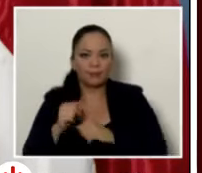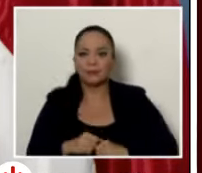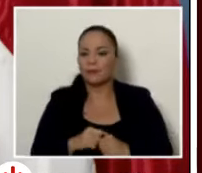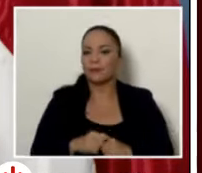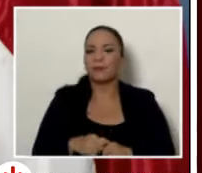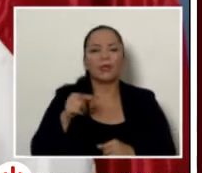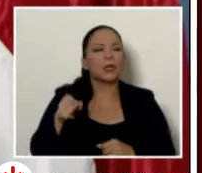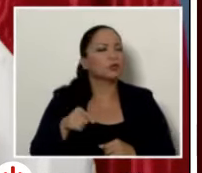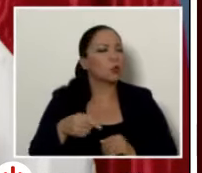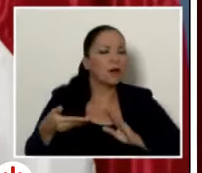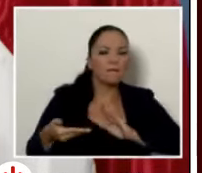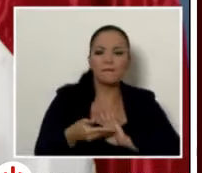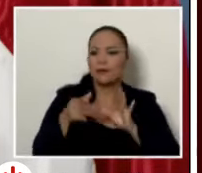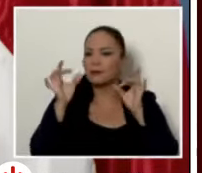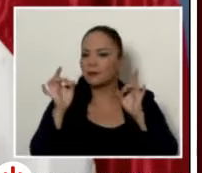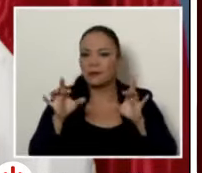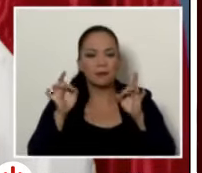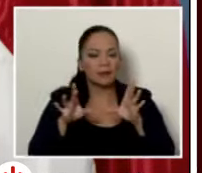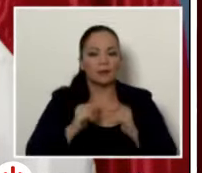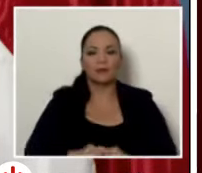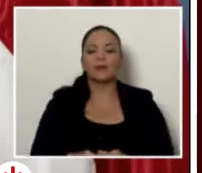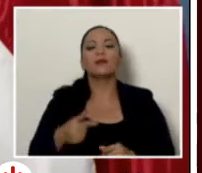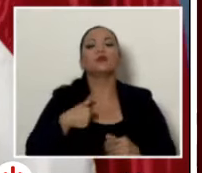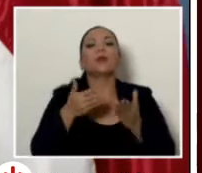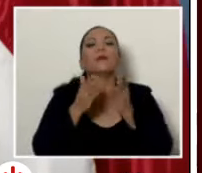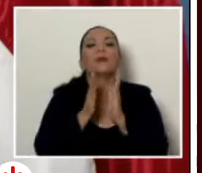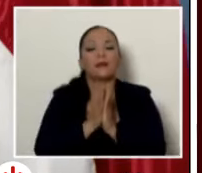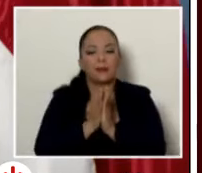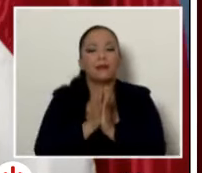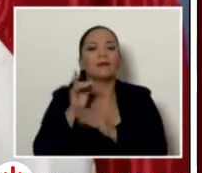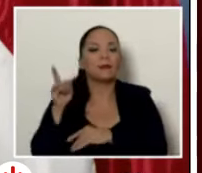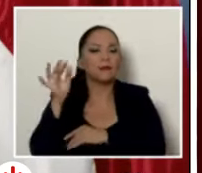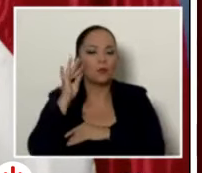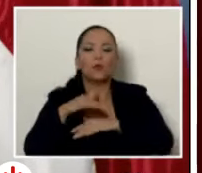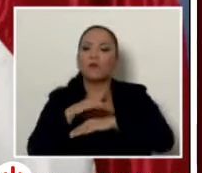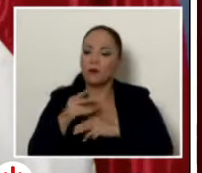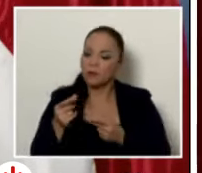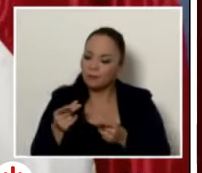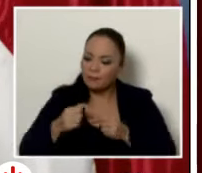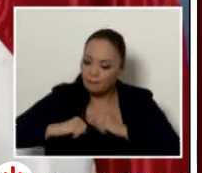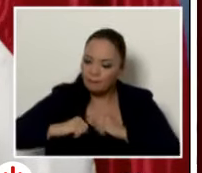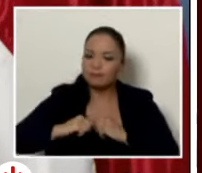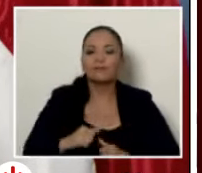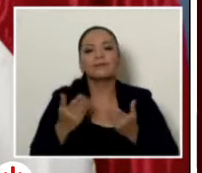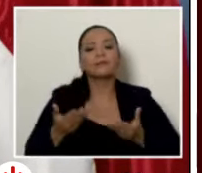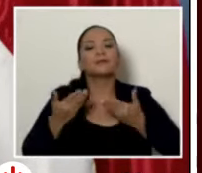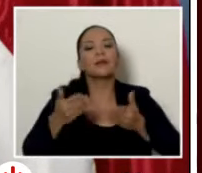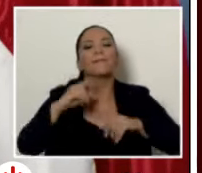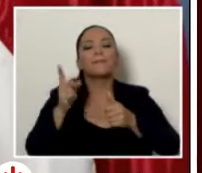enormes perjuicios. Le pedí que aceleraran, por favor, y que le dieran